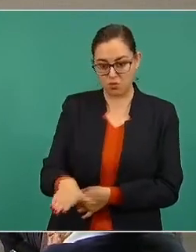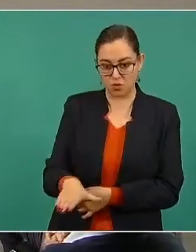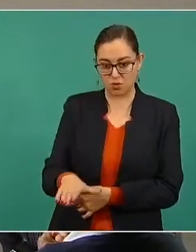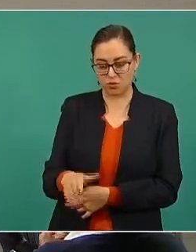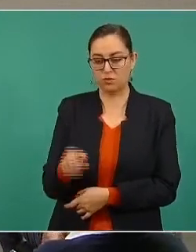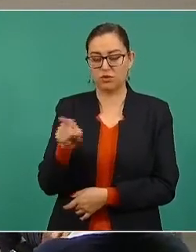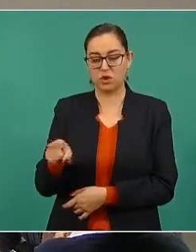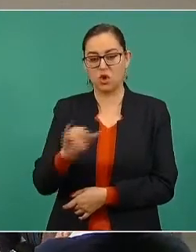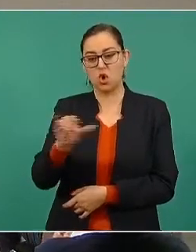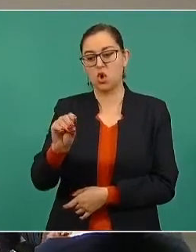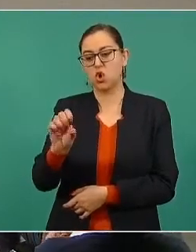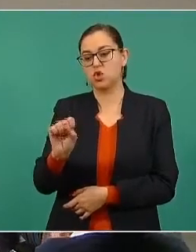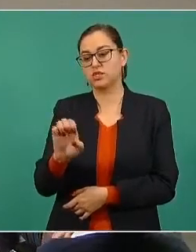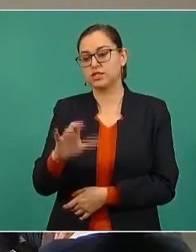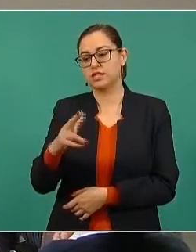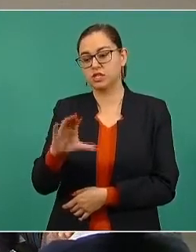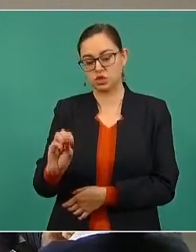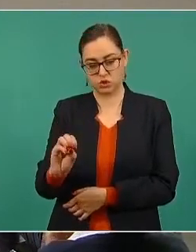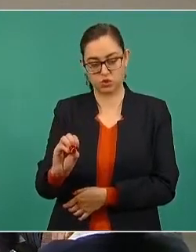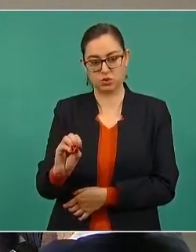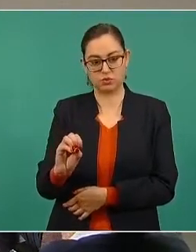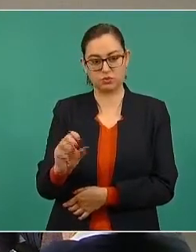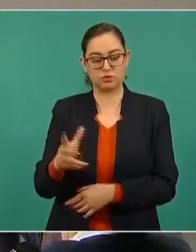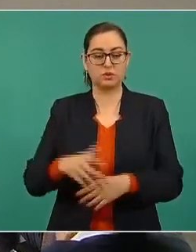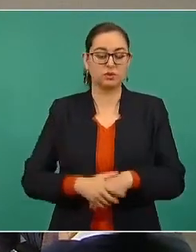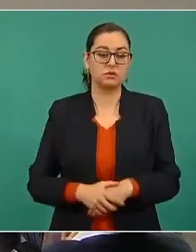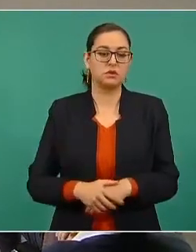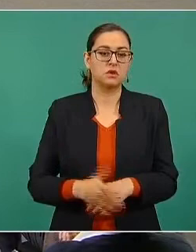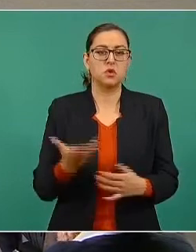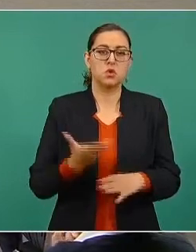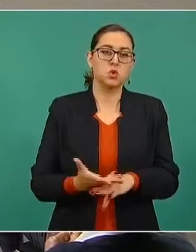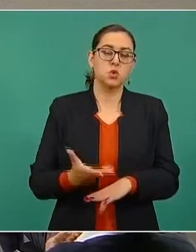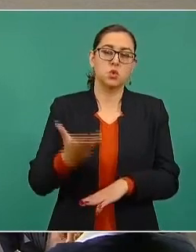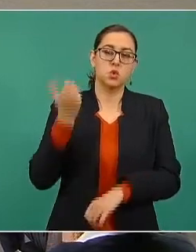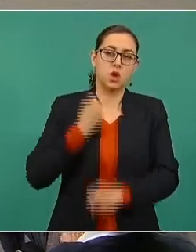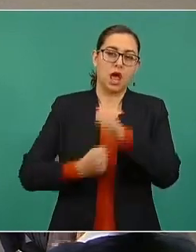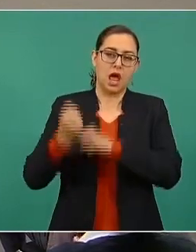Josecho hace varios años,